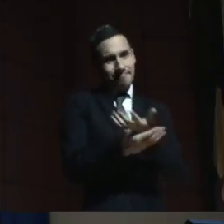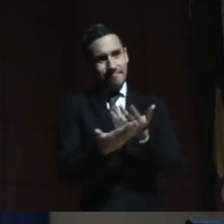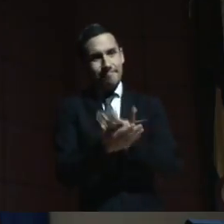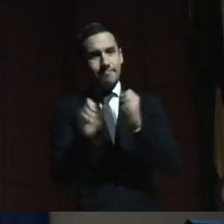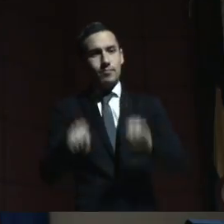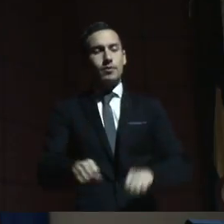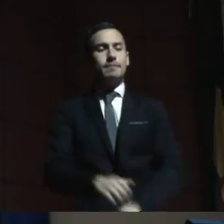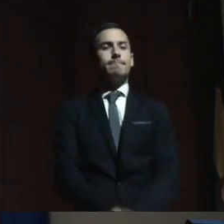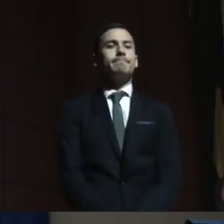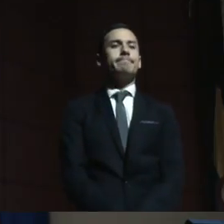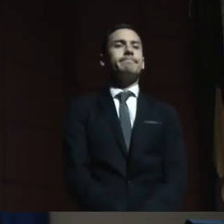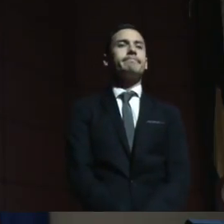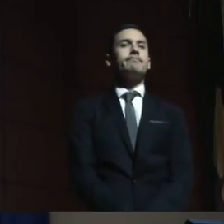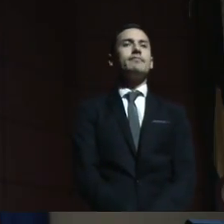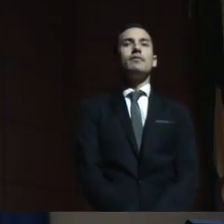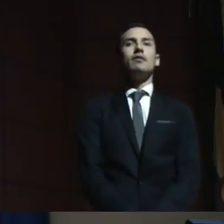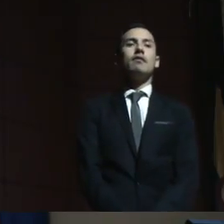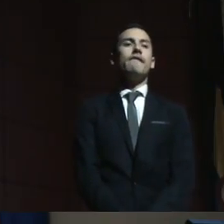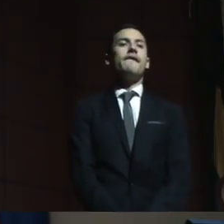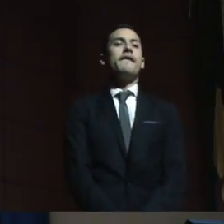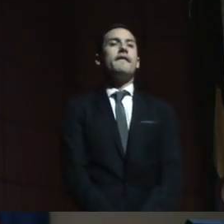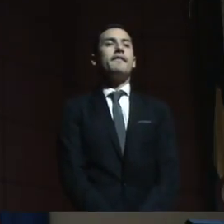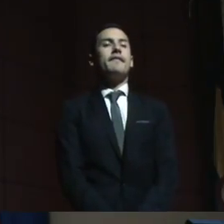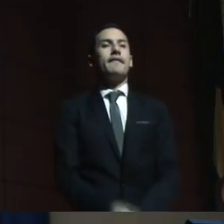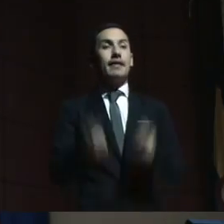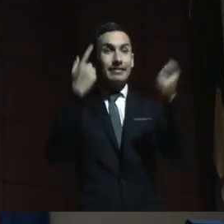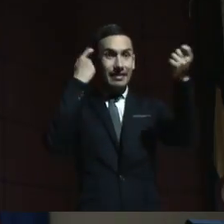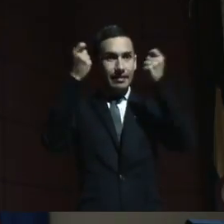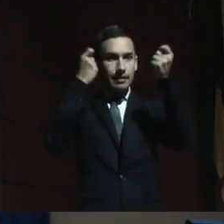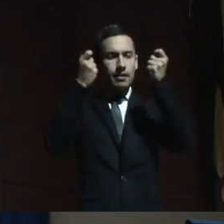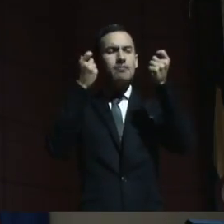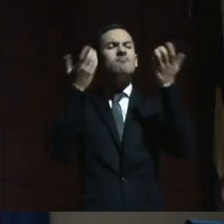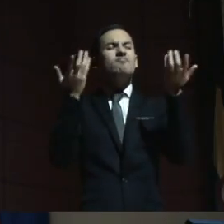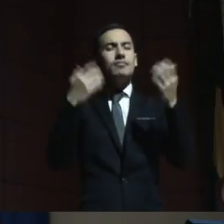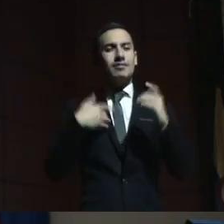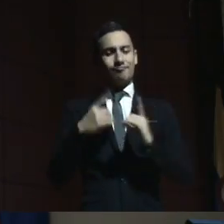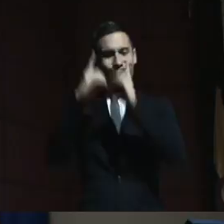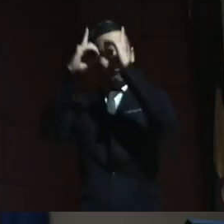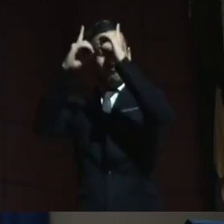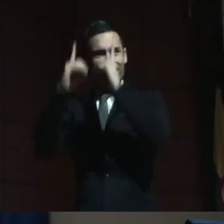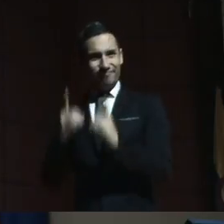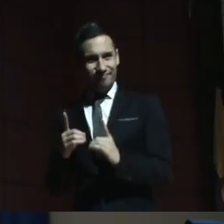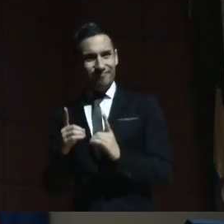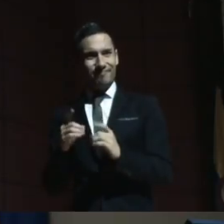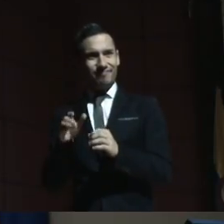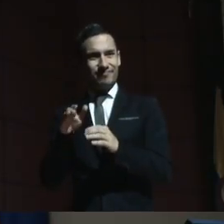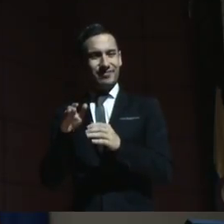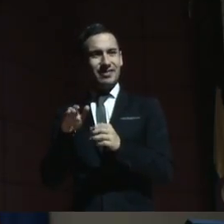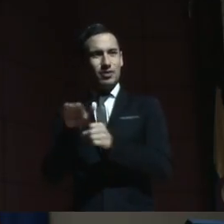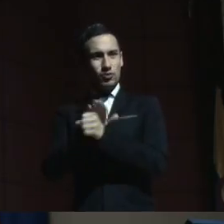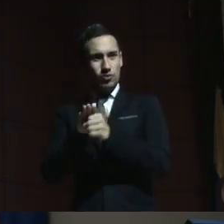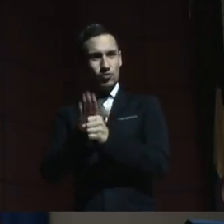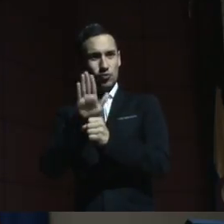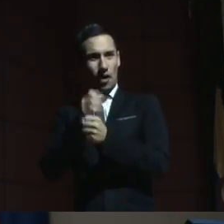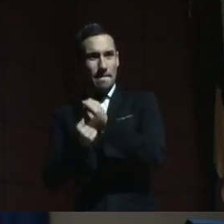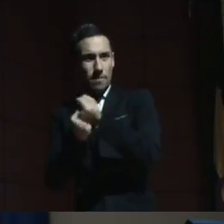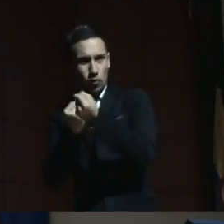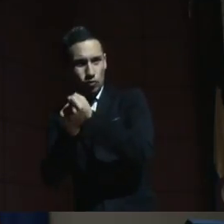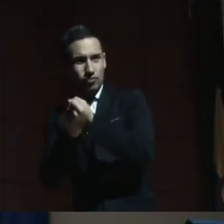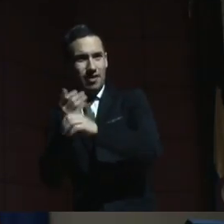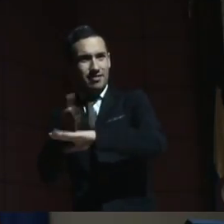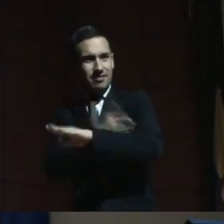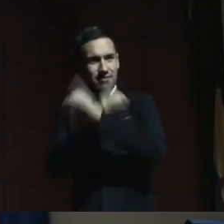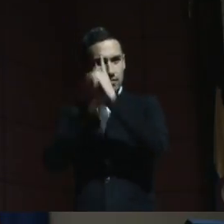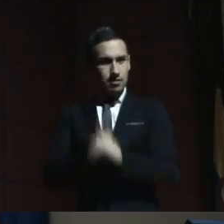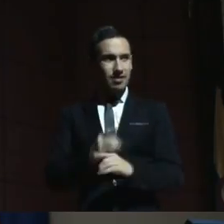Implementar estrategias en la toma de decisiones con apoyo y decisiones anticipadas, que de eso ampliamente habló María Angélica,